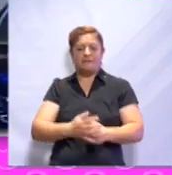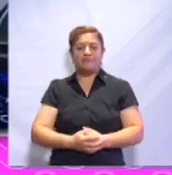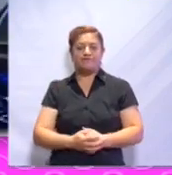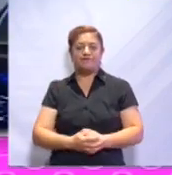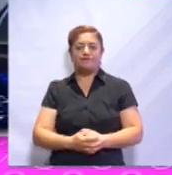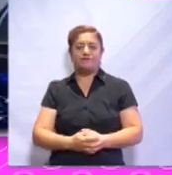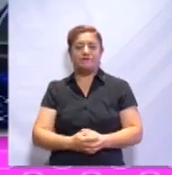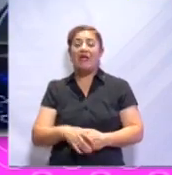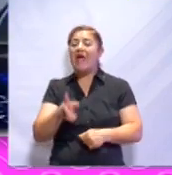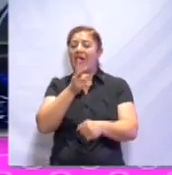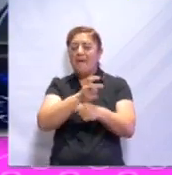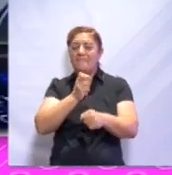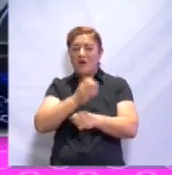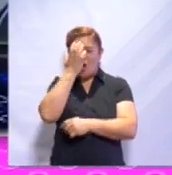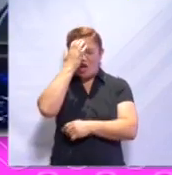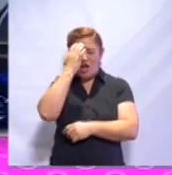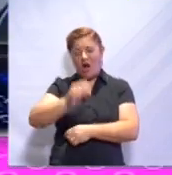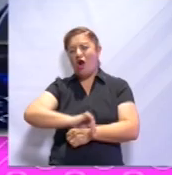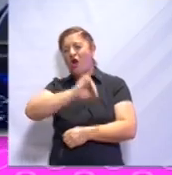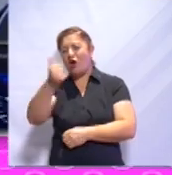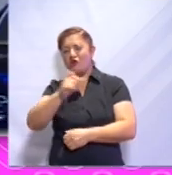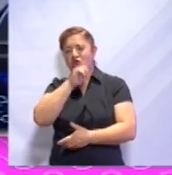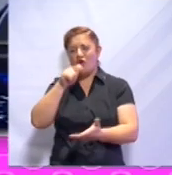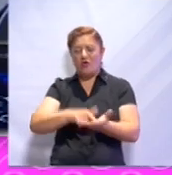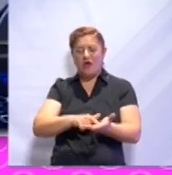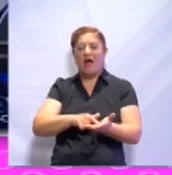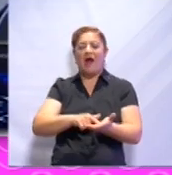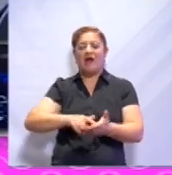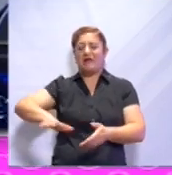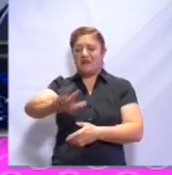Los invito a conocer otras regiones naturales del mundo.